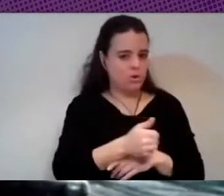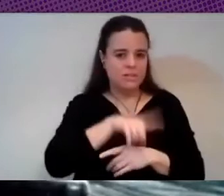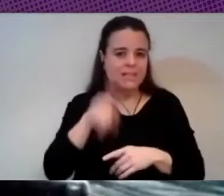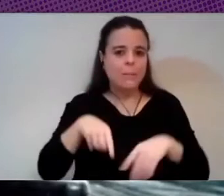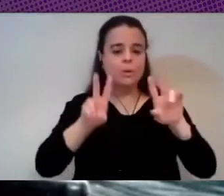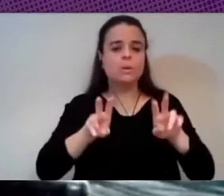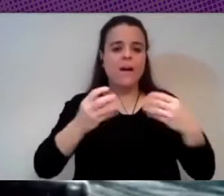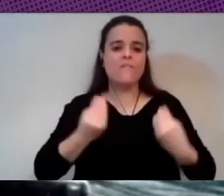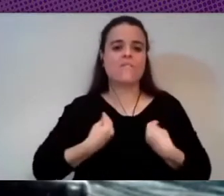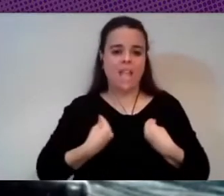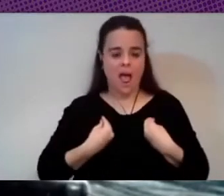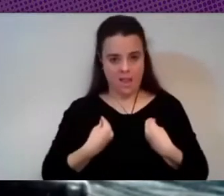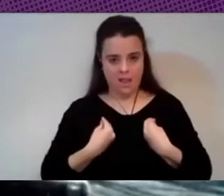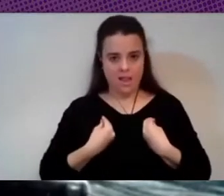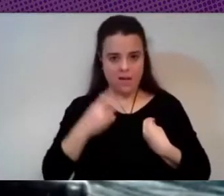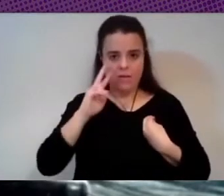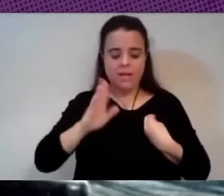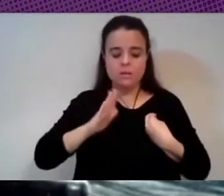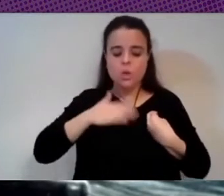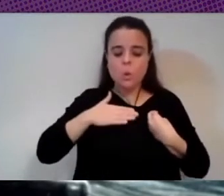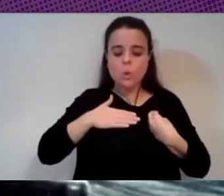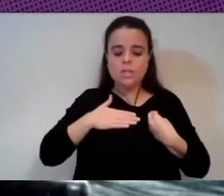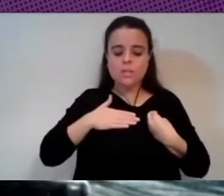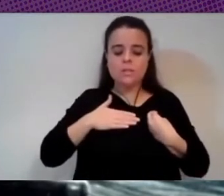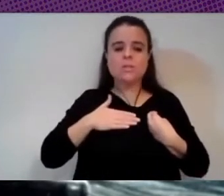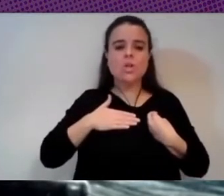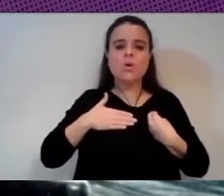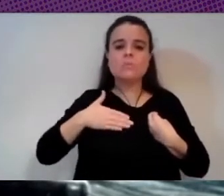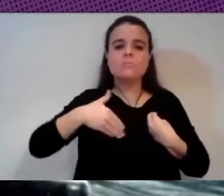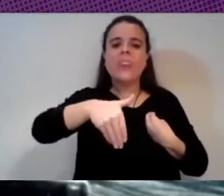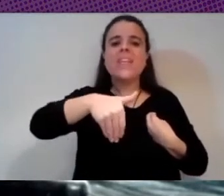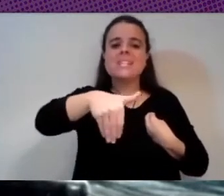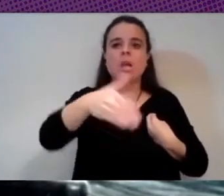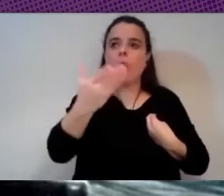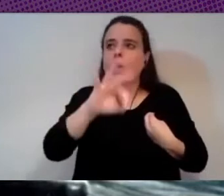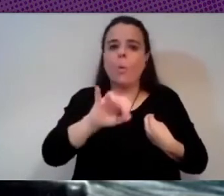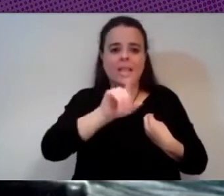que ver un poco cuál es nuestro destino cómo queremos ser dentro de 50 o 100 años